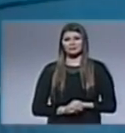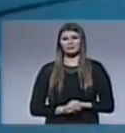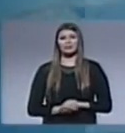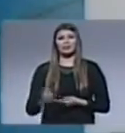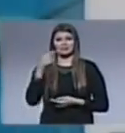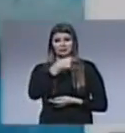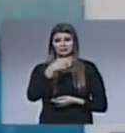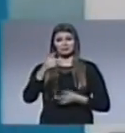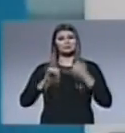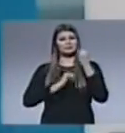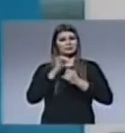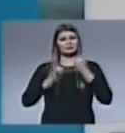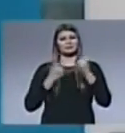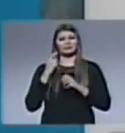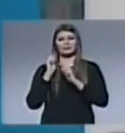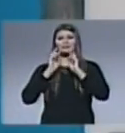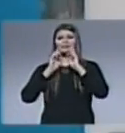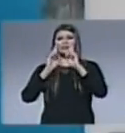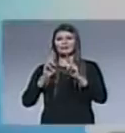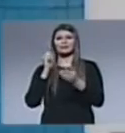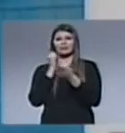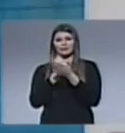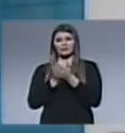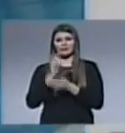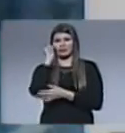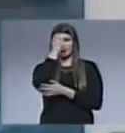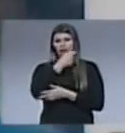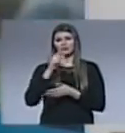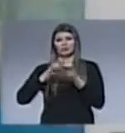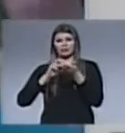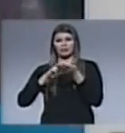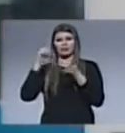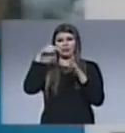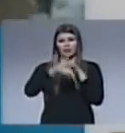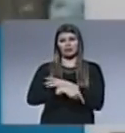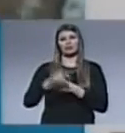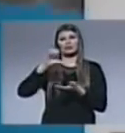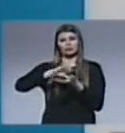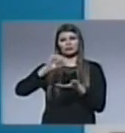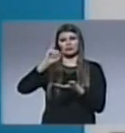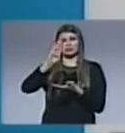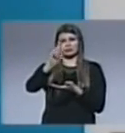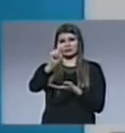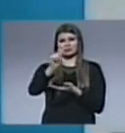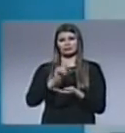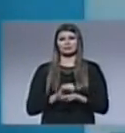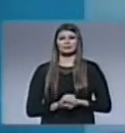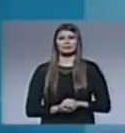El editorial del día es presentado por la Facultad de Teología, sede IBA.